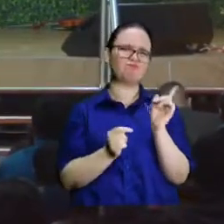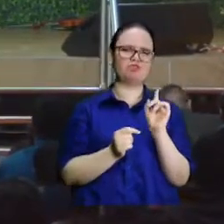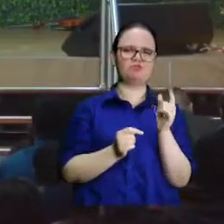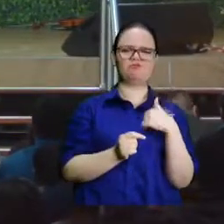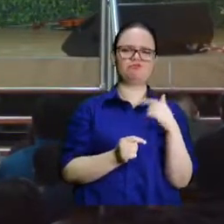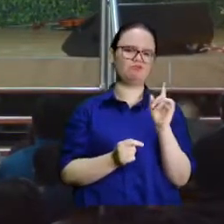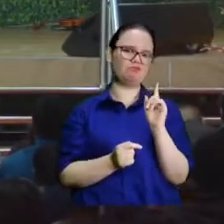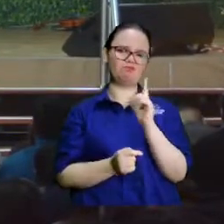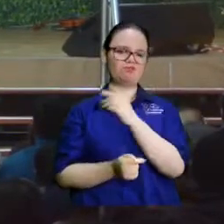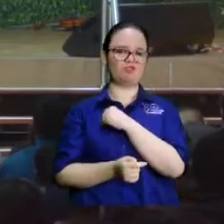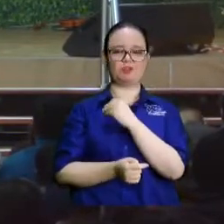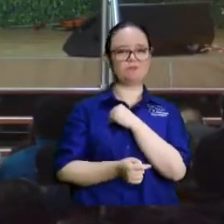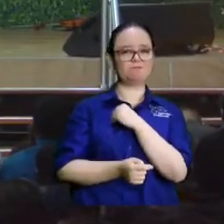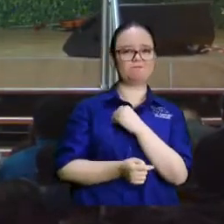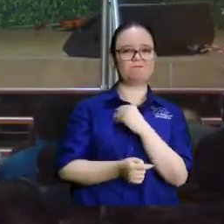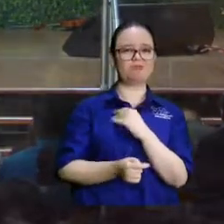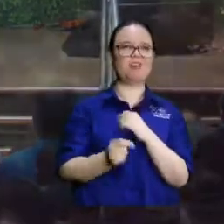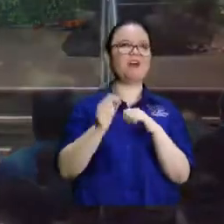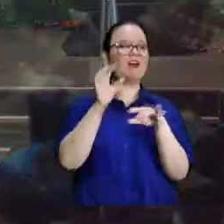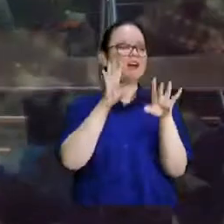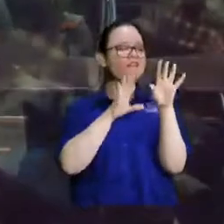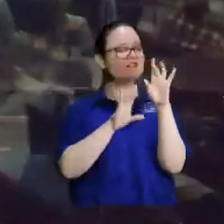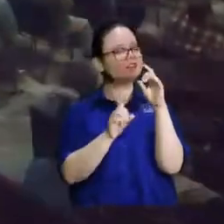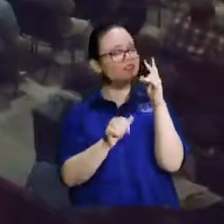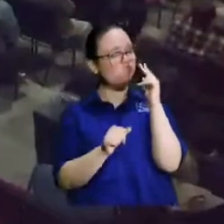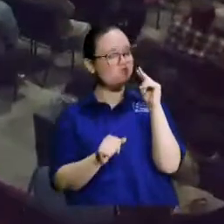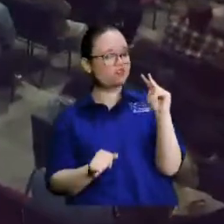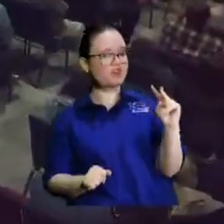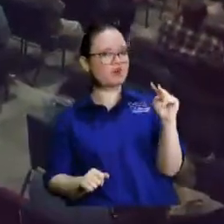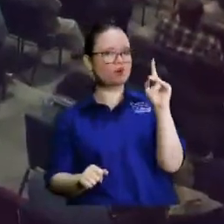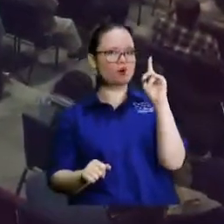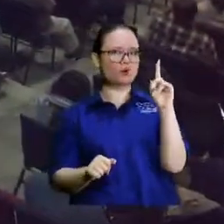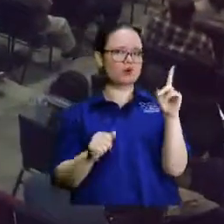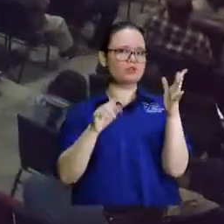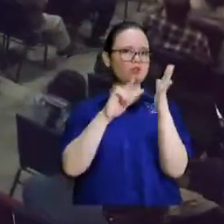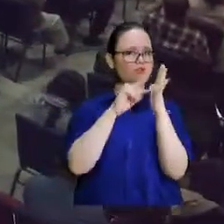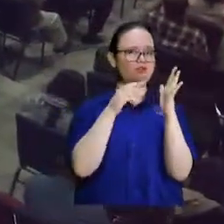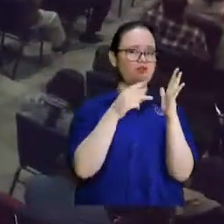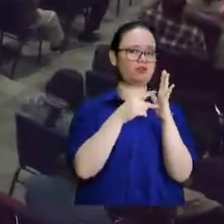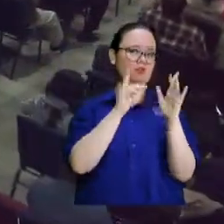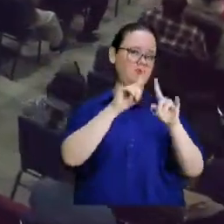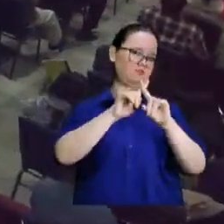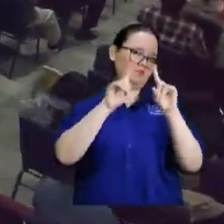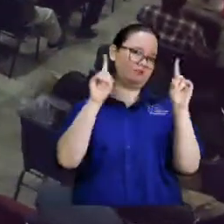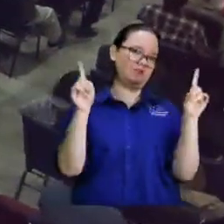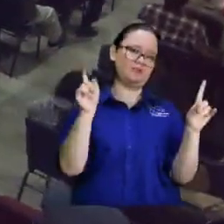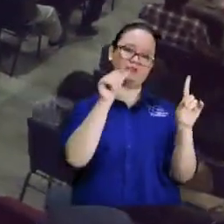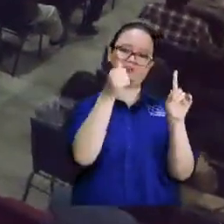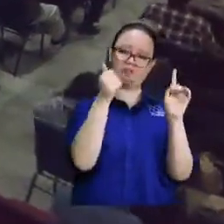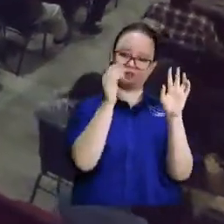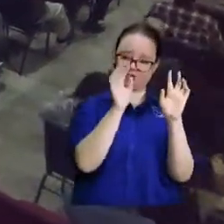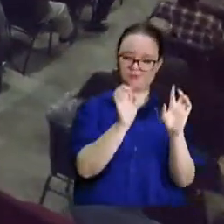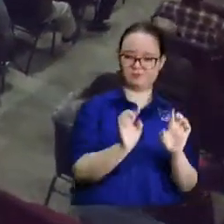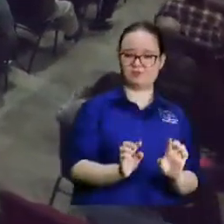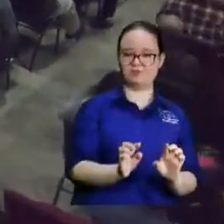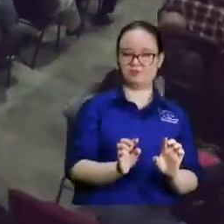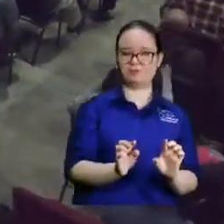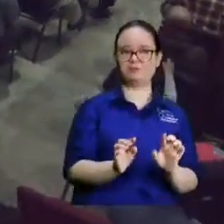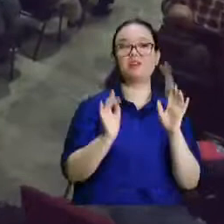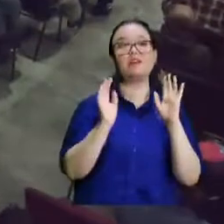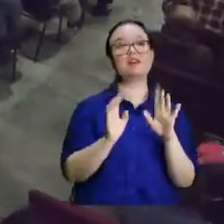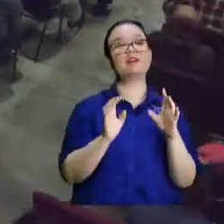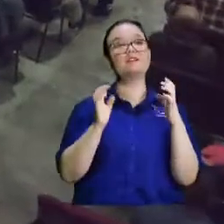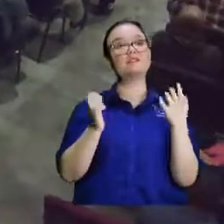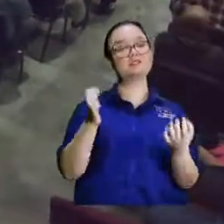anhelando. Solo veo que algunos tienen un concepto erróneo de eso. Bueno, dejemos eso por un lado. Le cuento entonces, le mandan saludes,